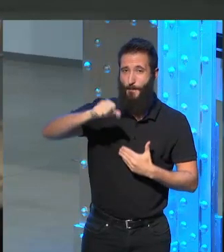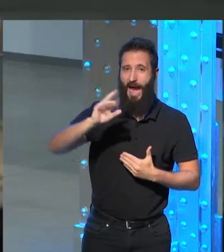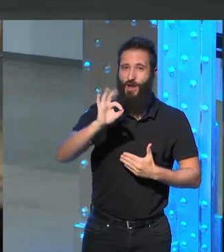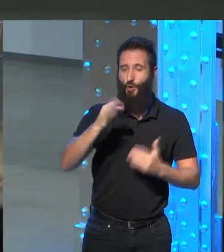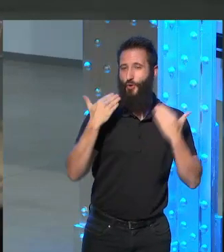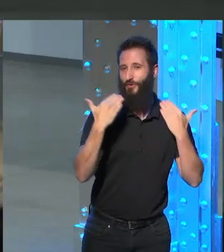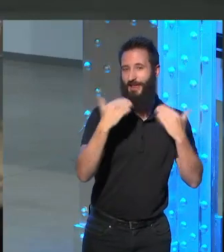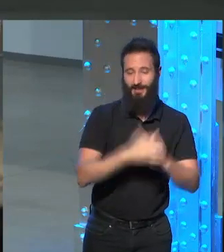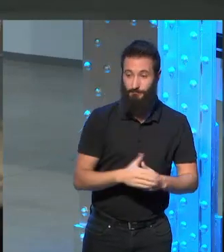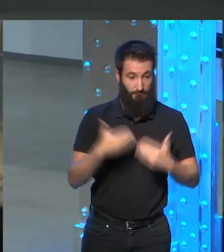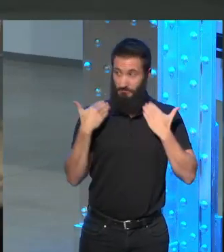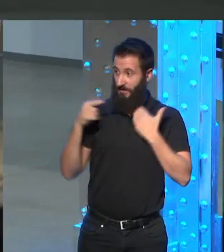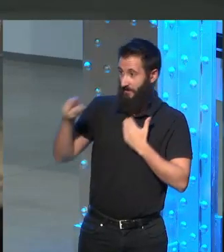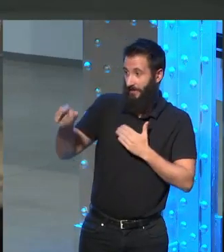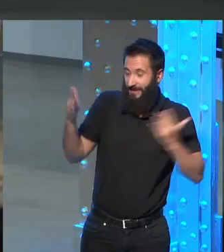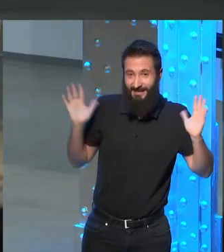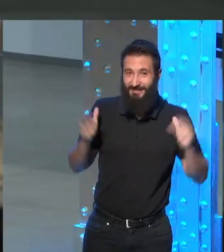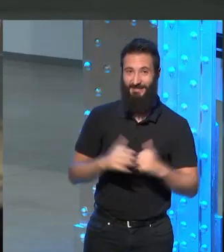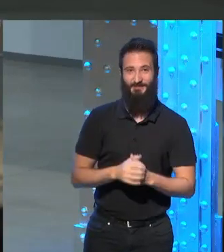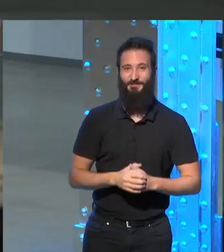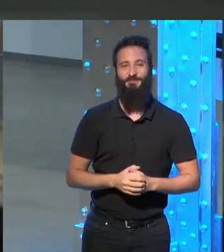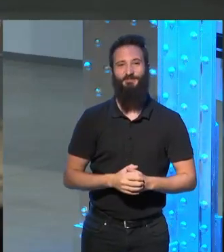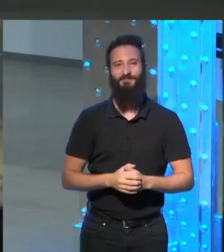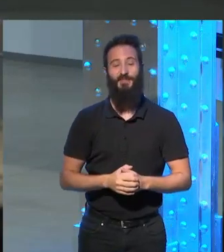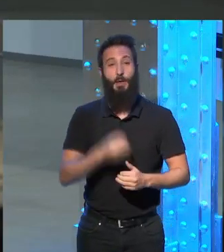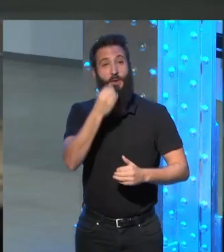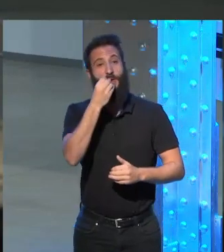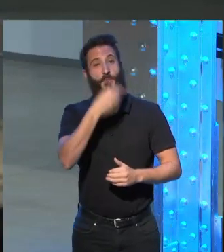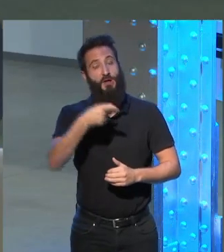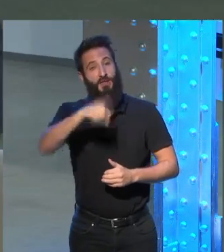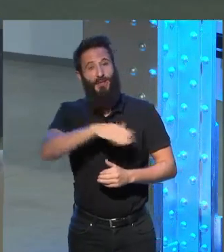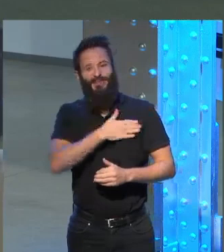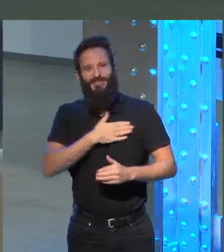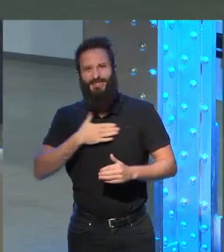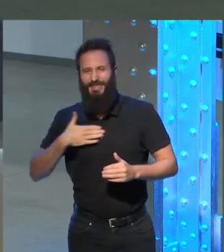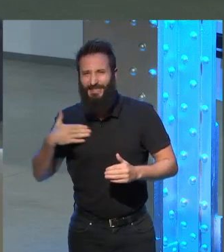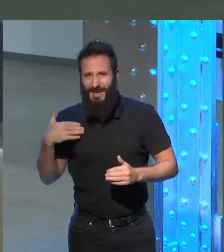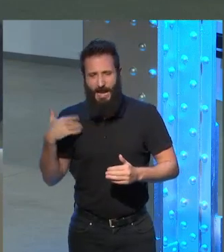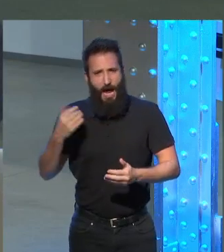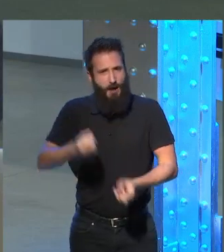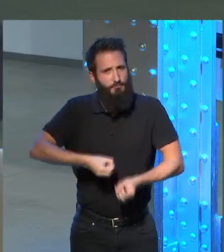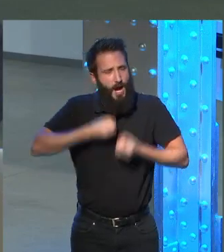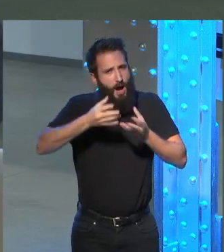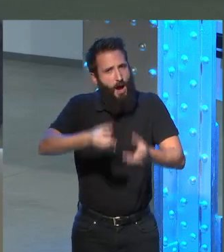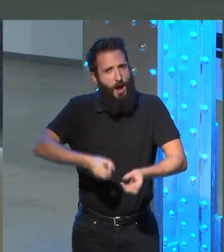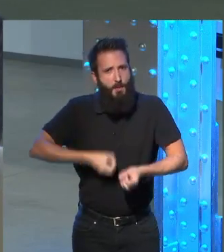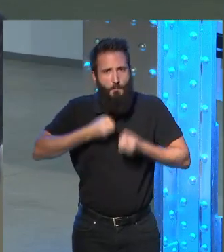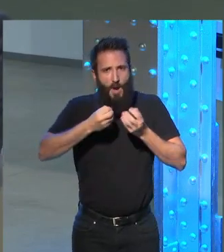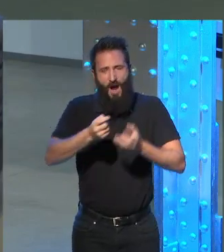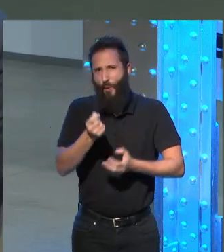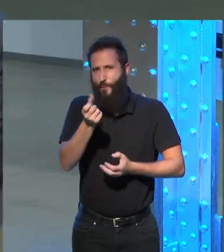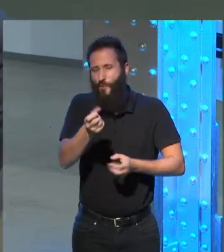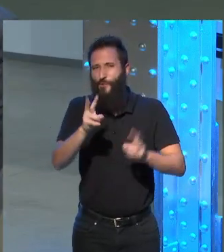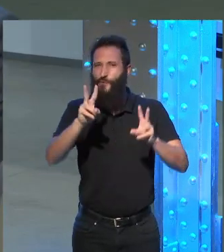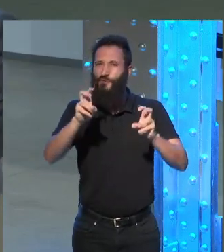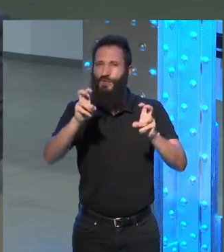esa Gracias a ti, Rubén, gracias a ti. Bueno, y yo quería empezar contando un poco la